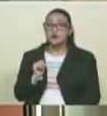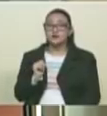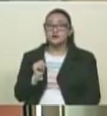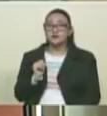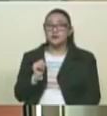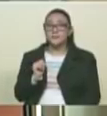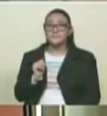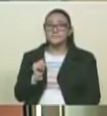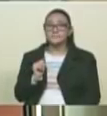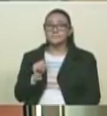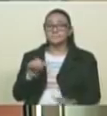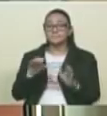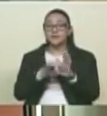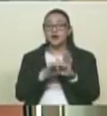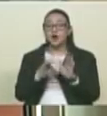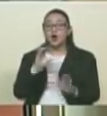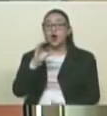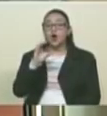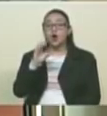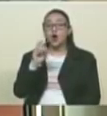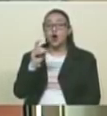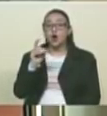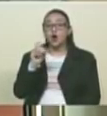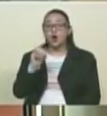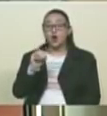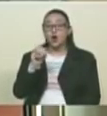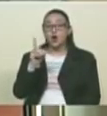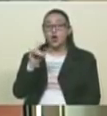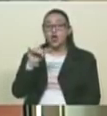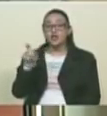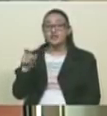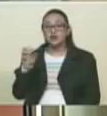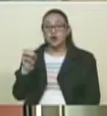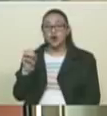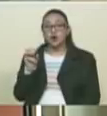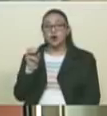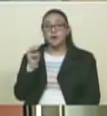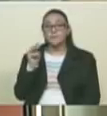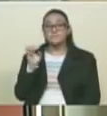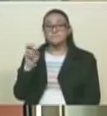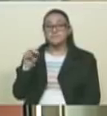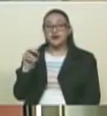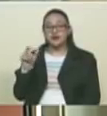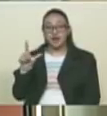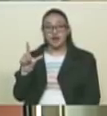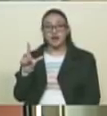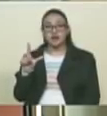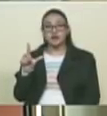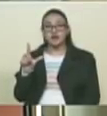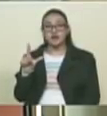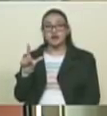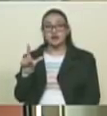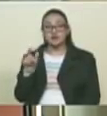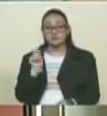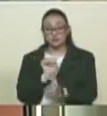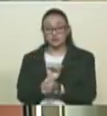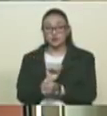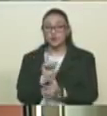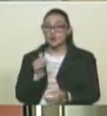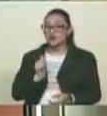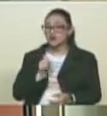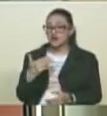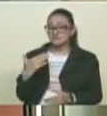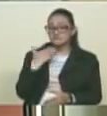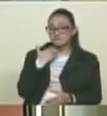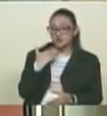166 del Código Penal, Bonsai de Hitler. Cualquiera que, por medio de violencias, amenazas o tumultos,